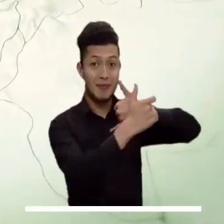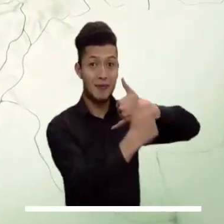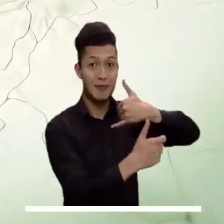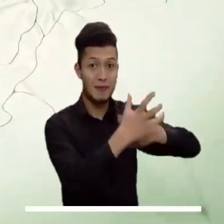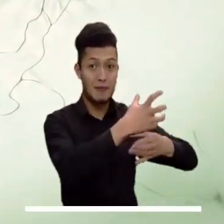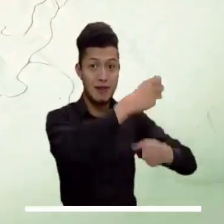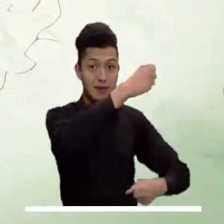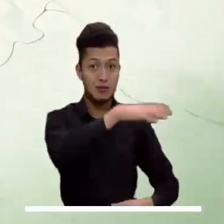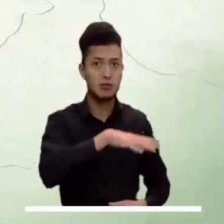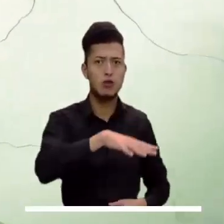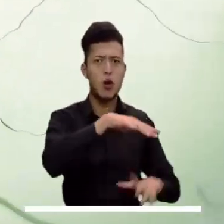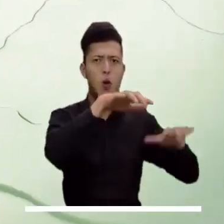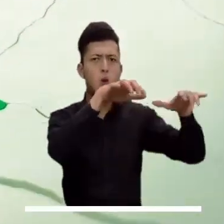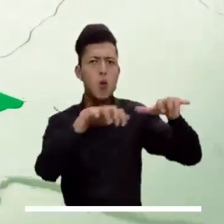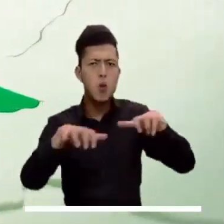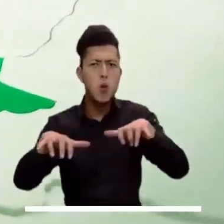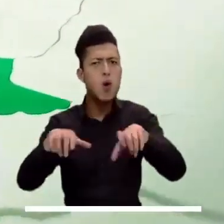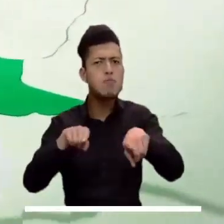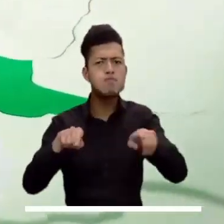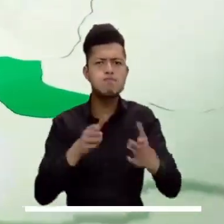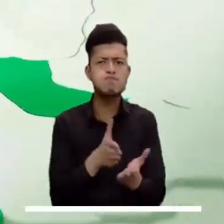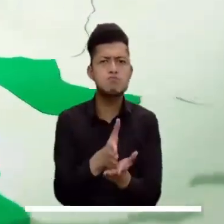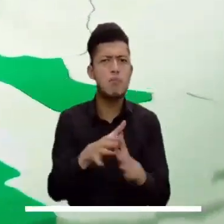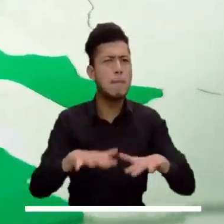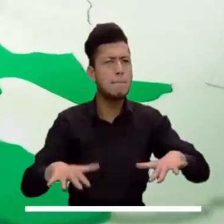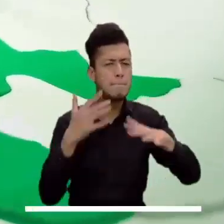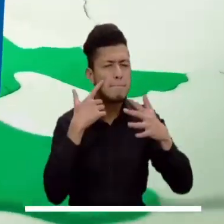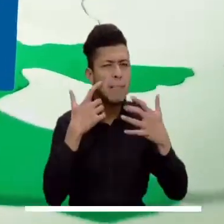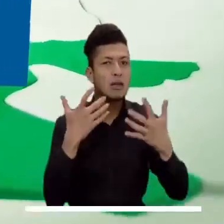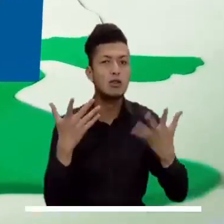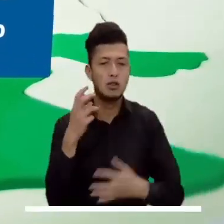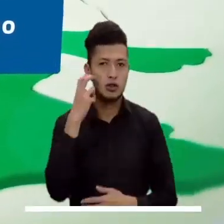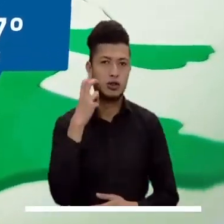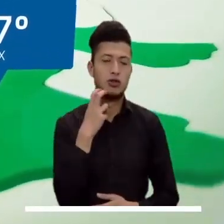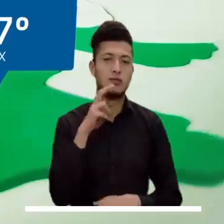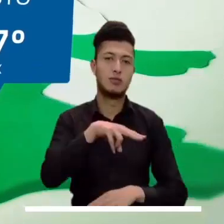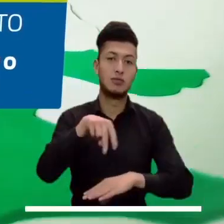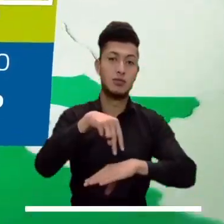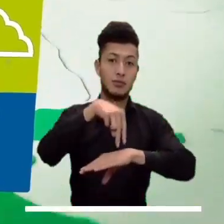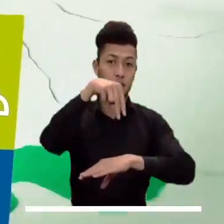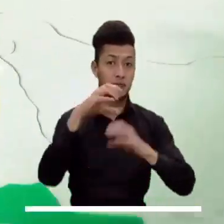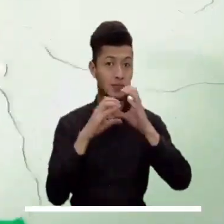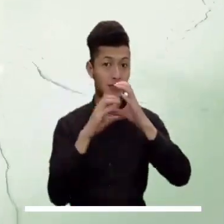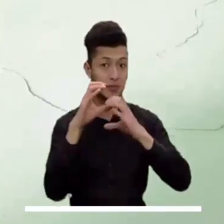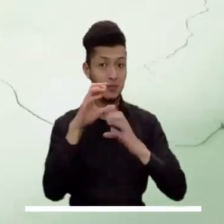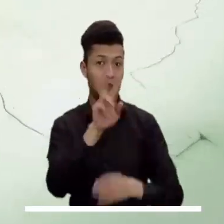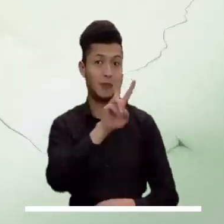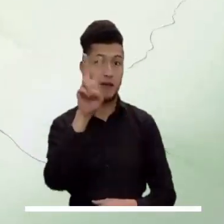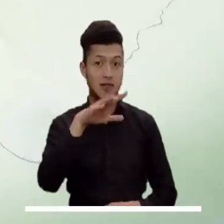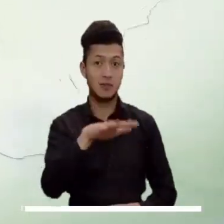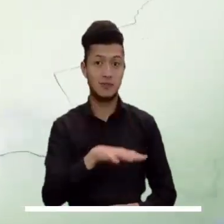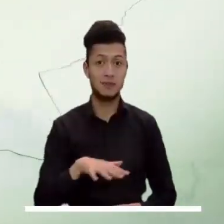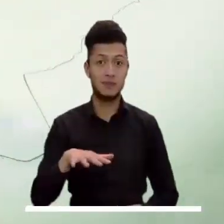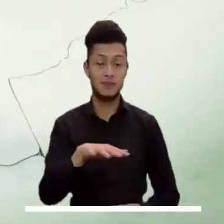En el Pacífico se mantiene el pronóstico de lluvias, especialmente en sectores de Chocó, Nariño, Cauca y Valle.